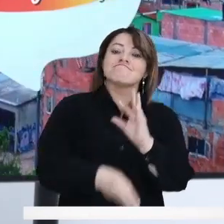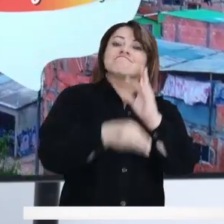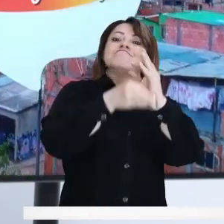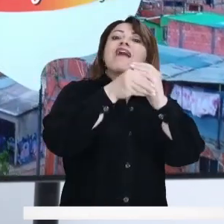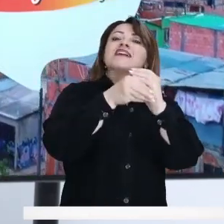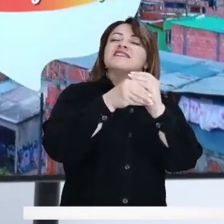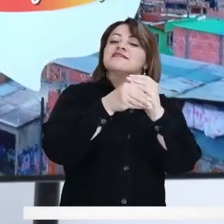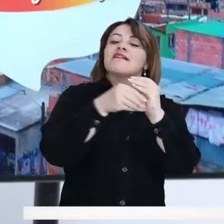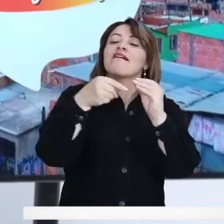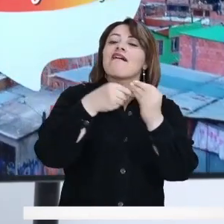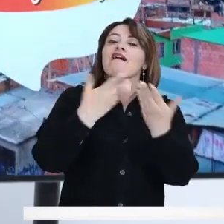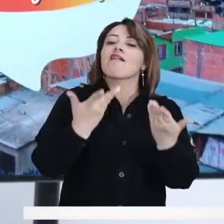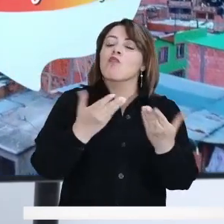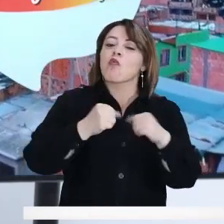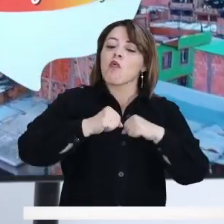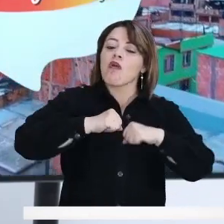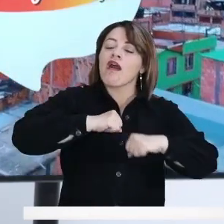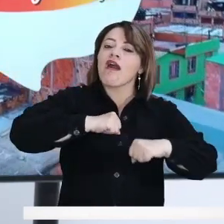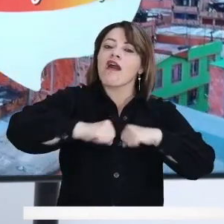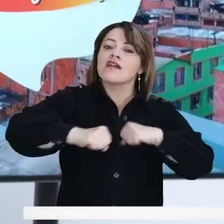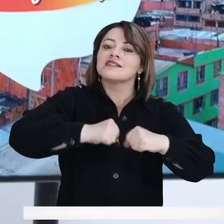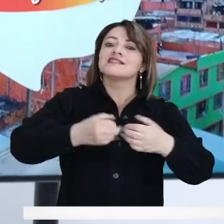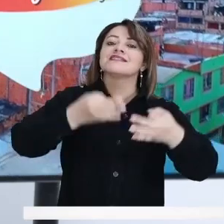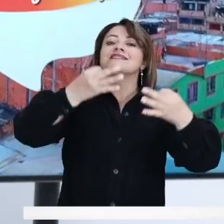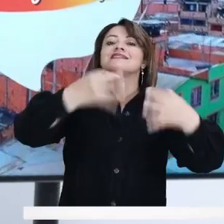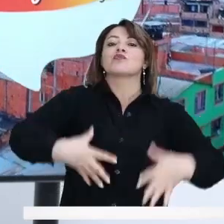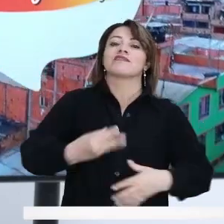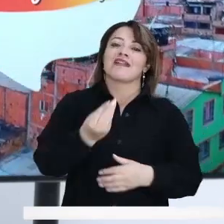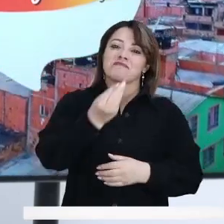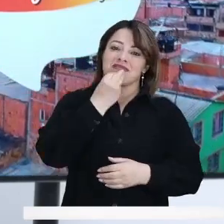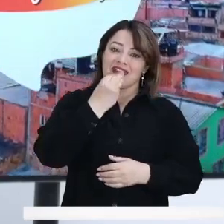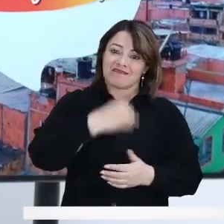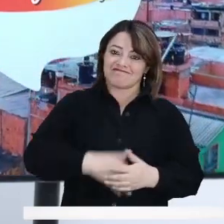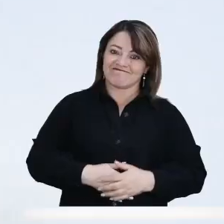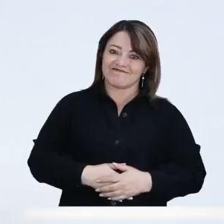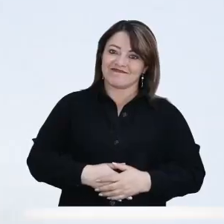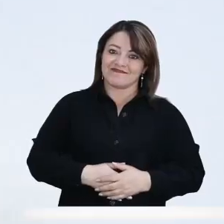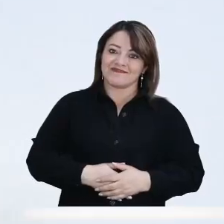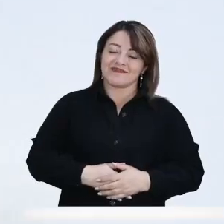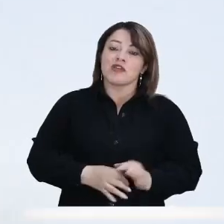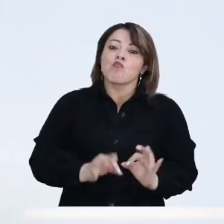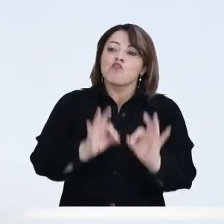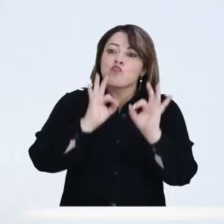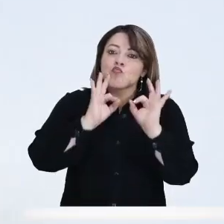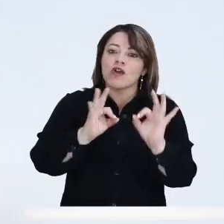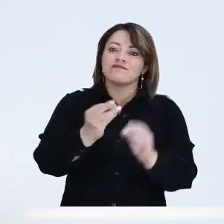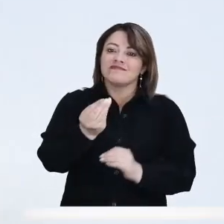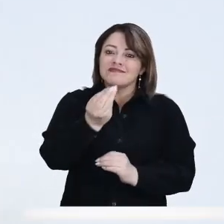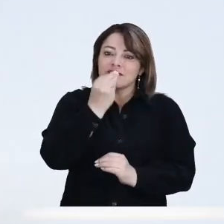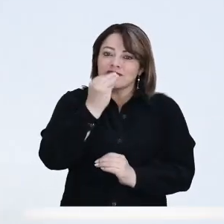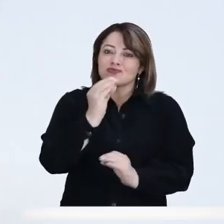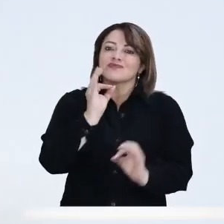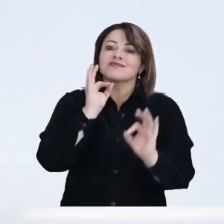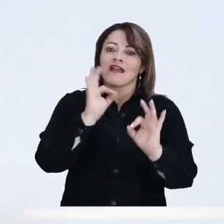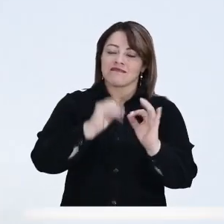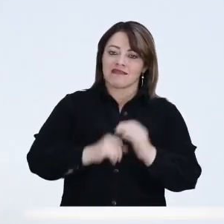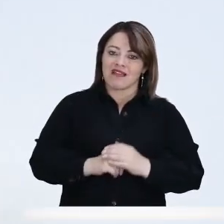con una fuerte acción de seguridad alimentaria, una buena alimentación